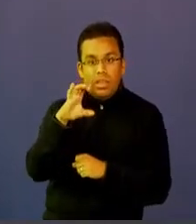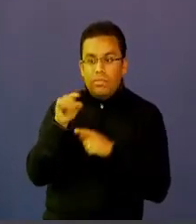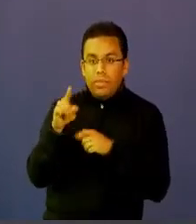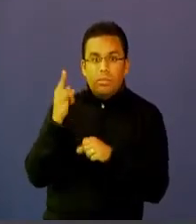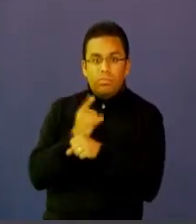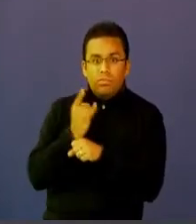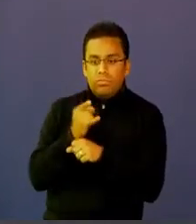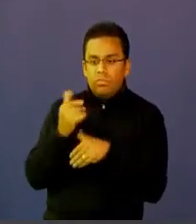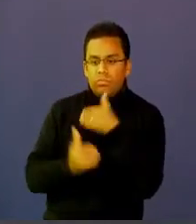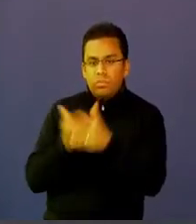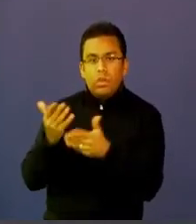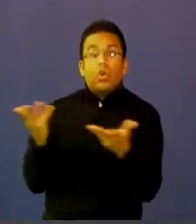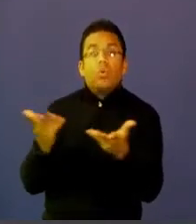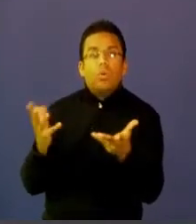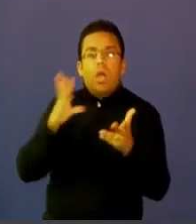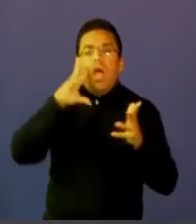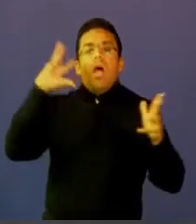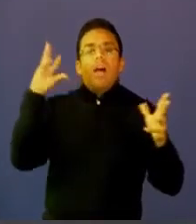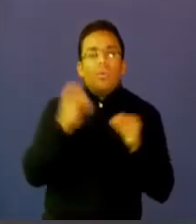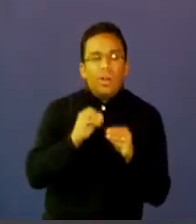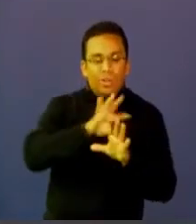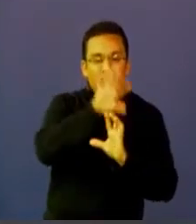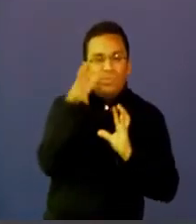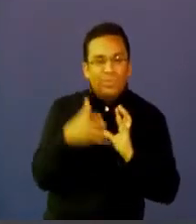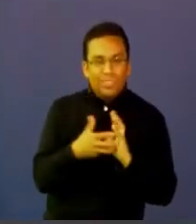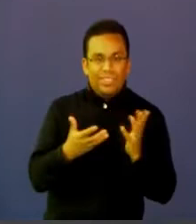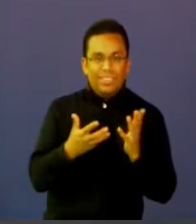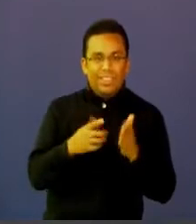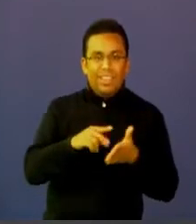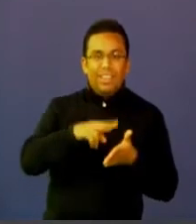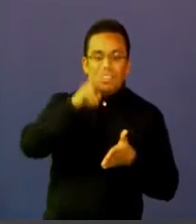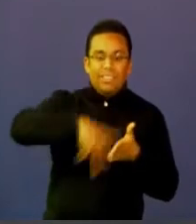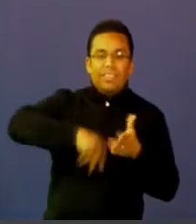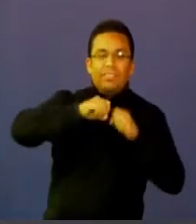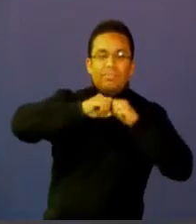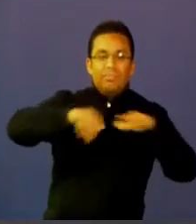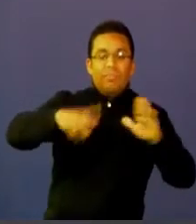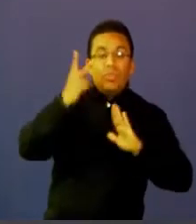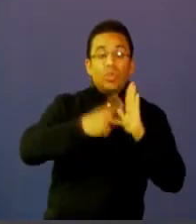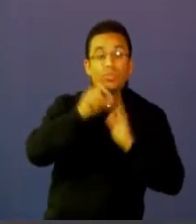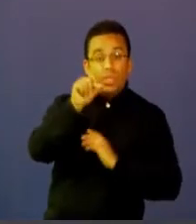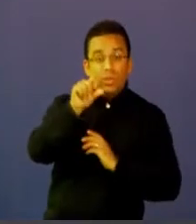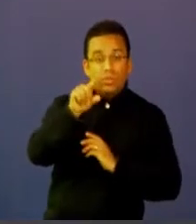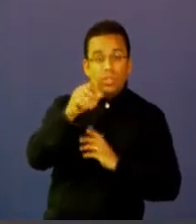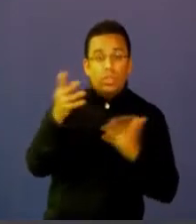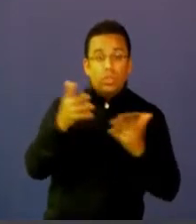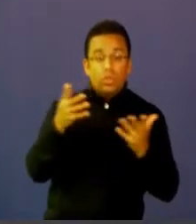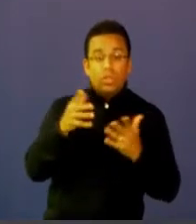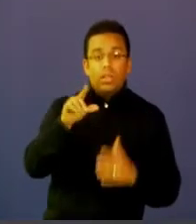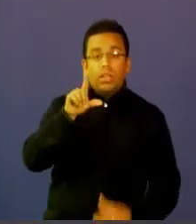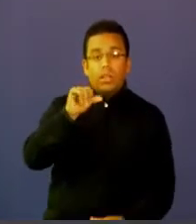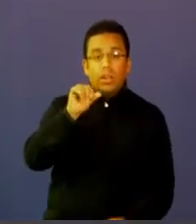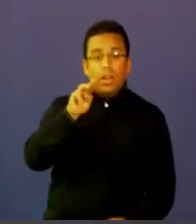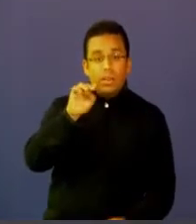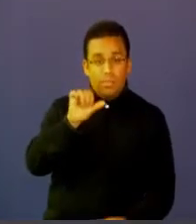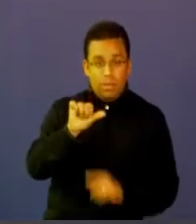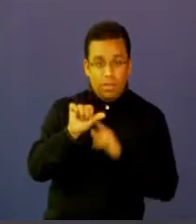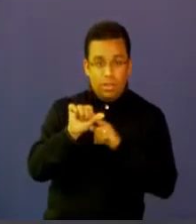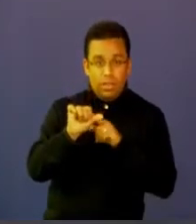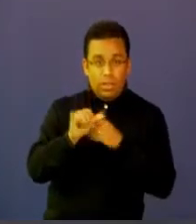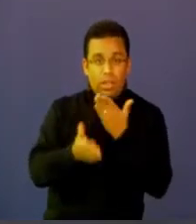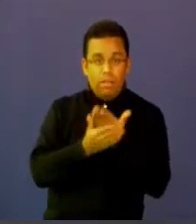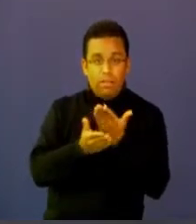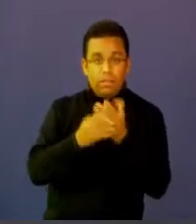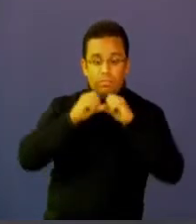mundo es un consenso mundial existe una declaración del año 2011 que es la declaración de Lima que fue la que estableció